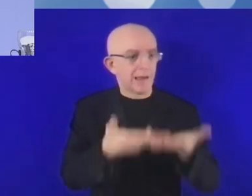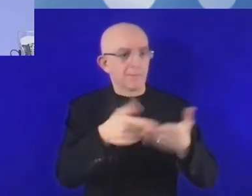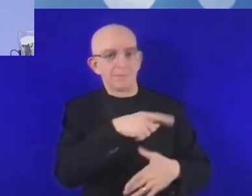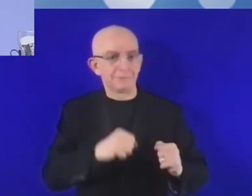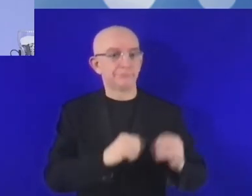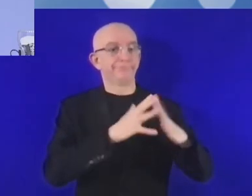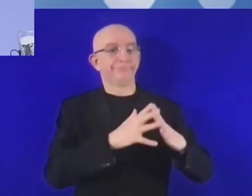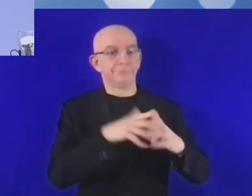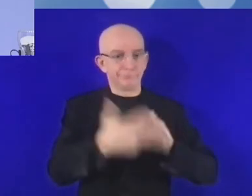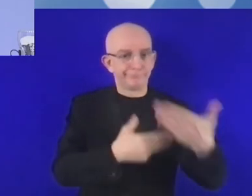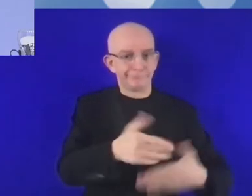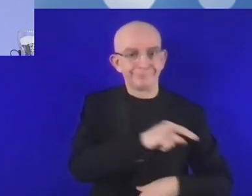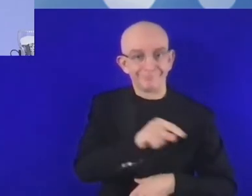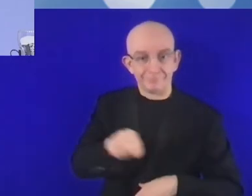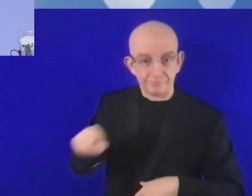una startup.